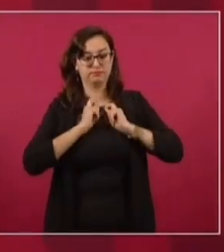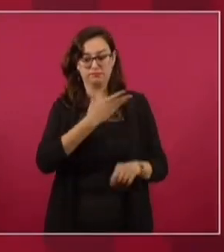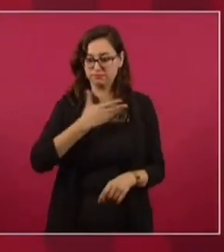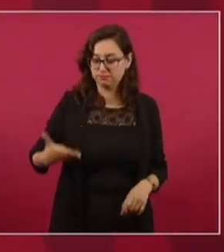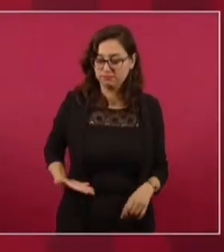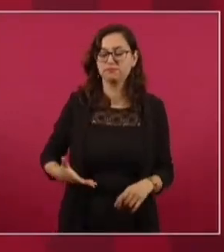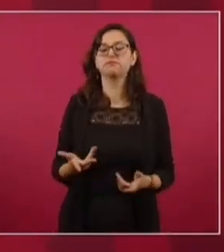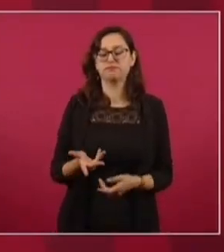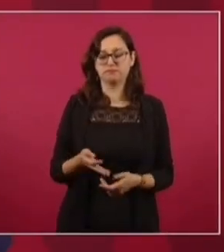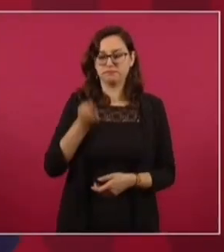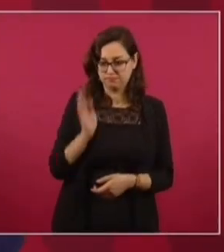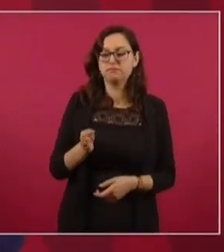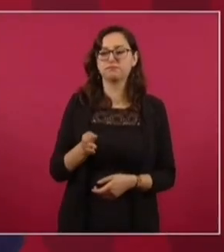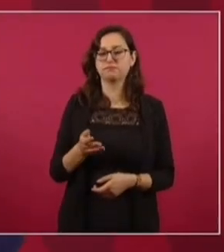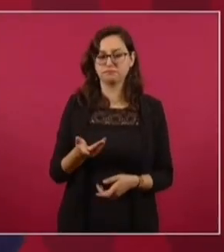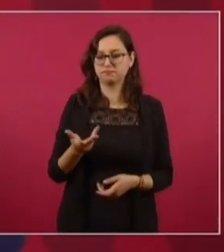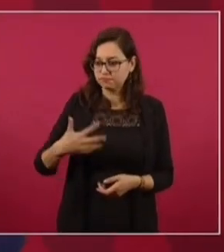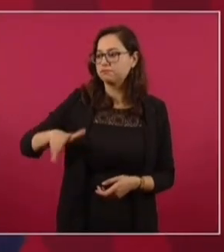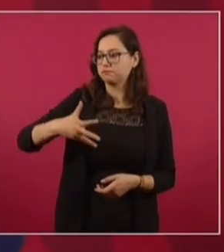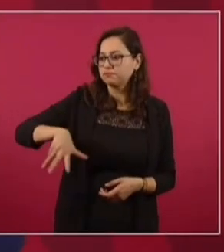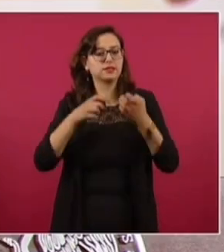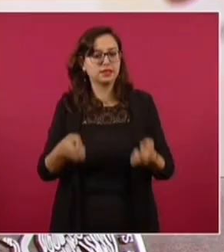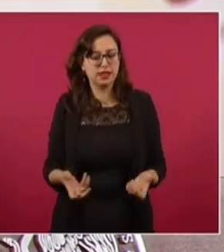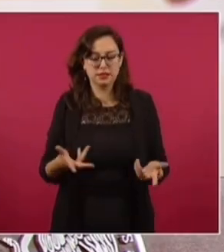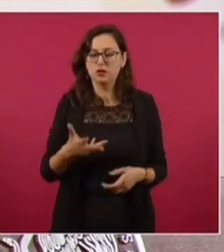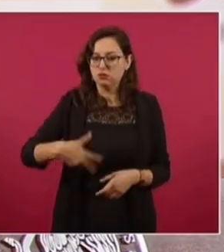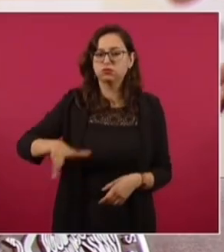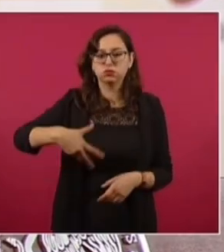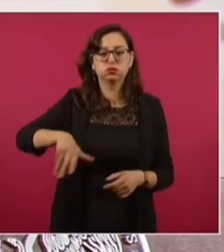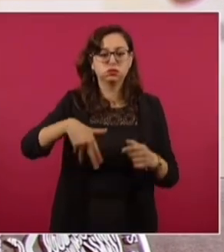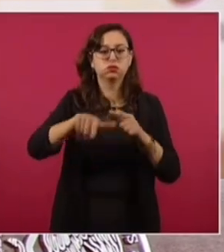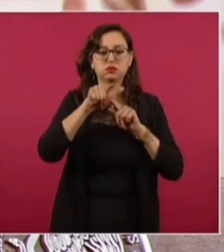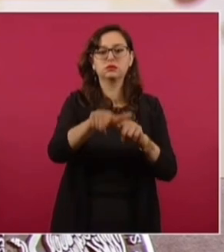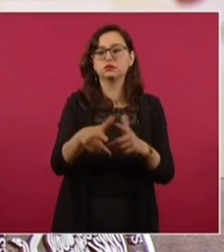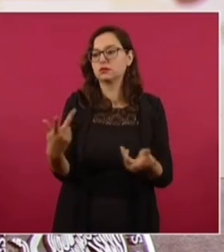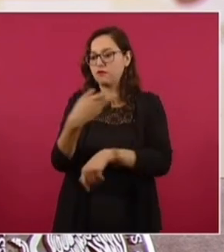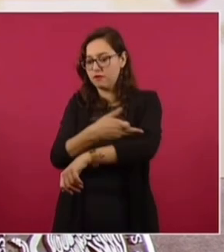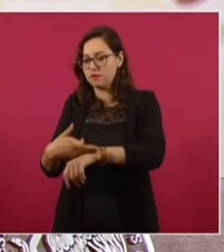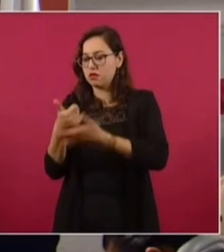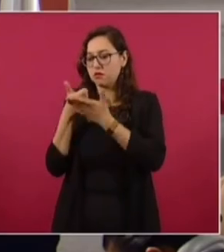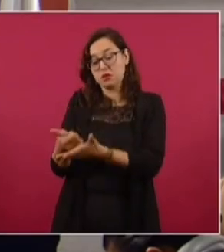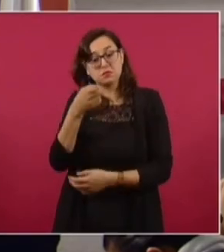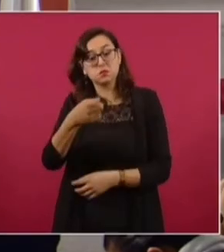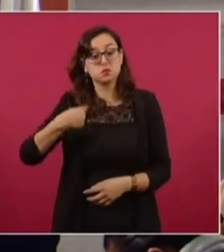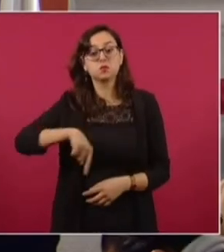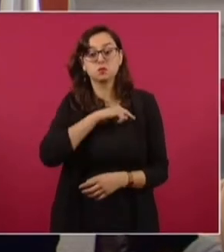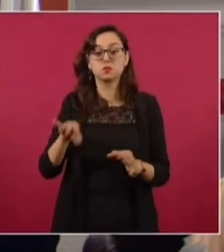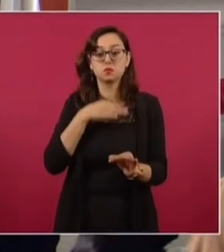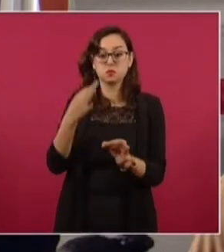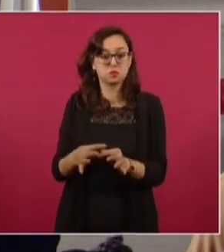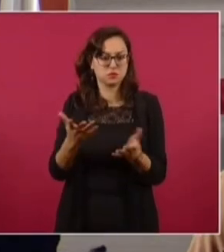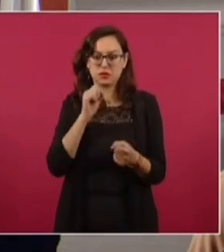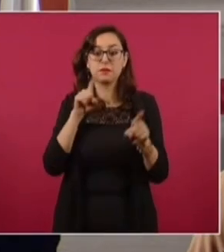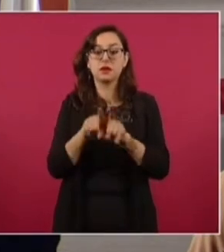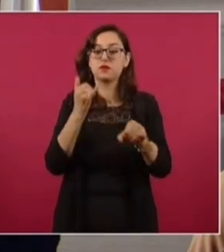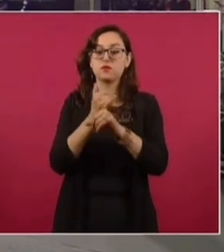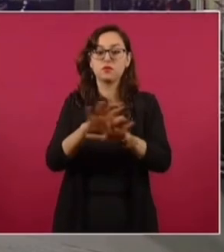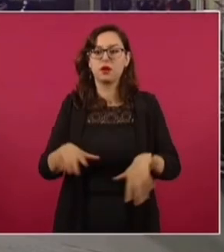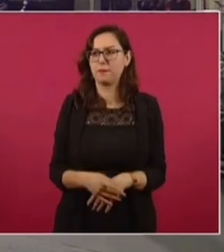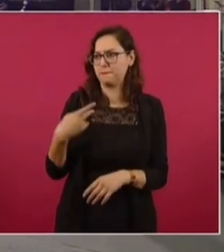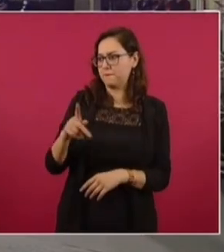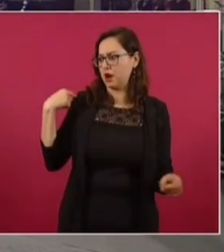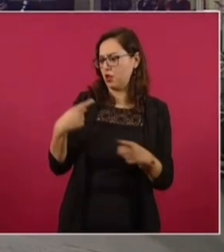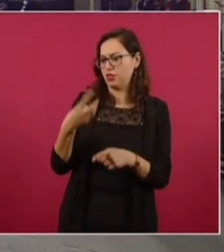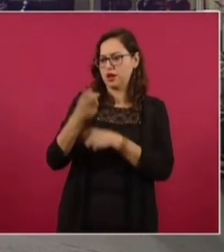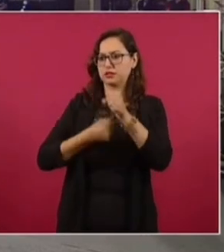responsabilidad de buscarlos y de ayudar a los familiares. Y es lo que estamos haciendo, sin ocultar nada. ¿Pero a atribuye este